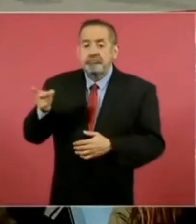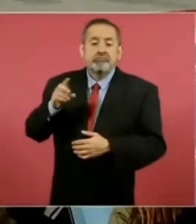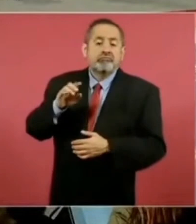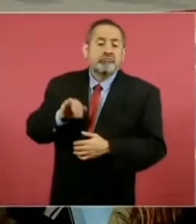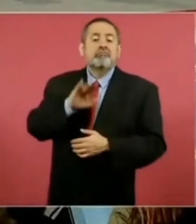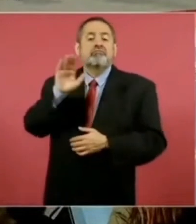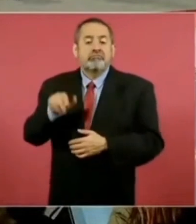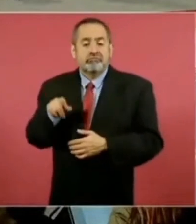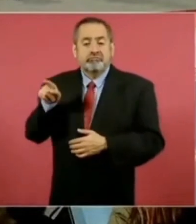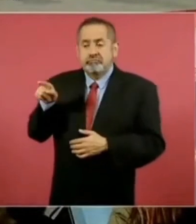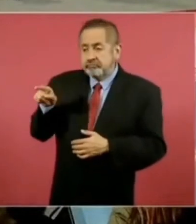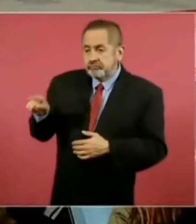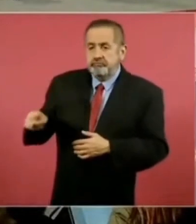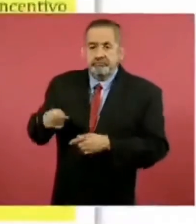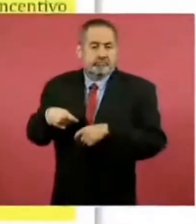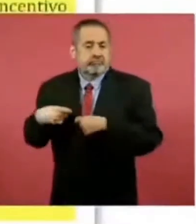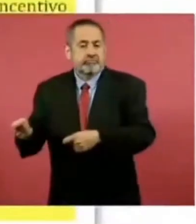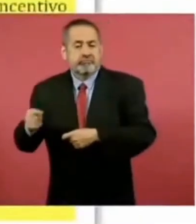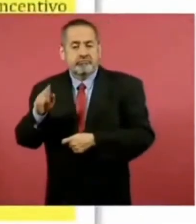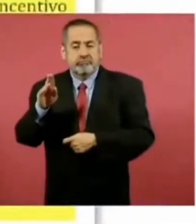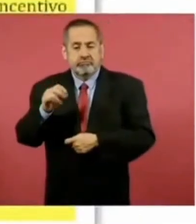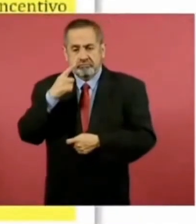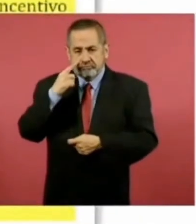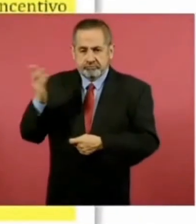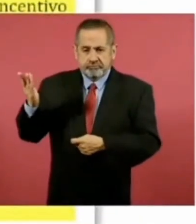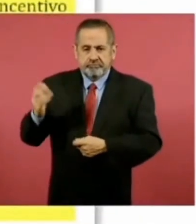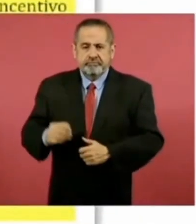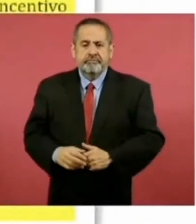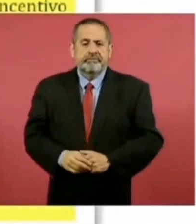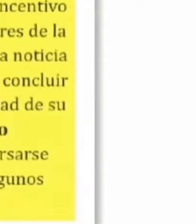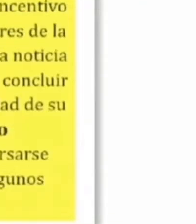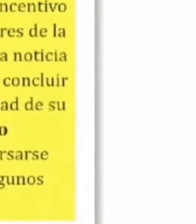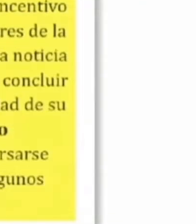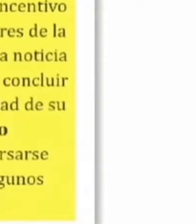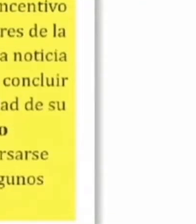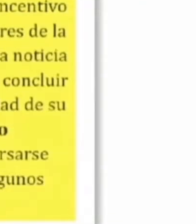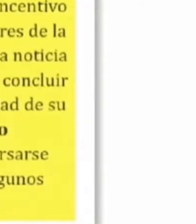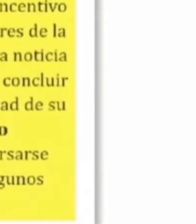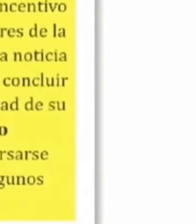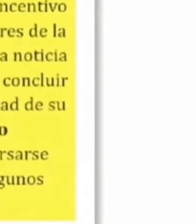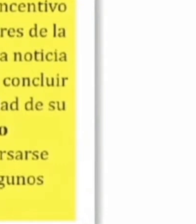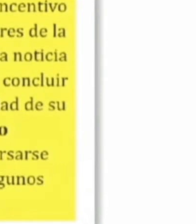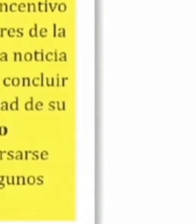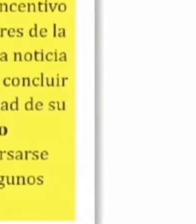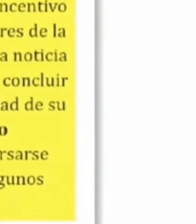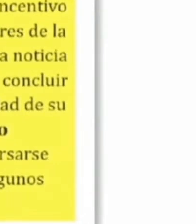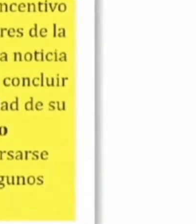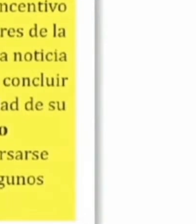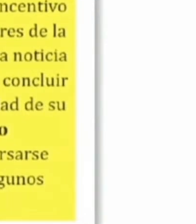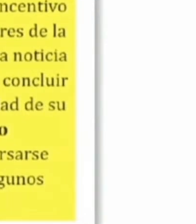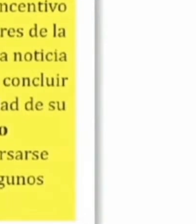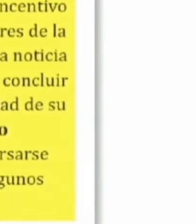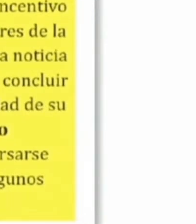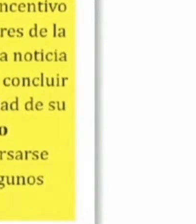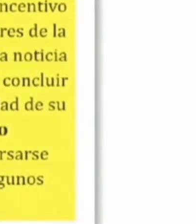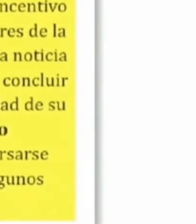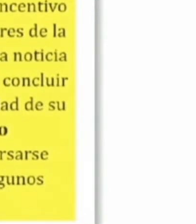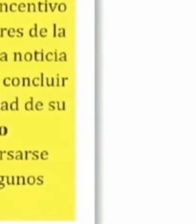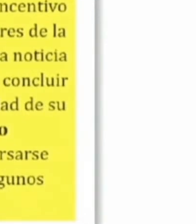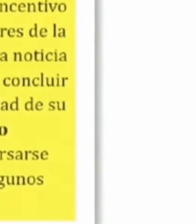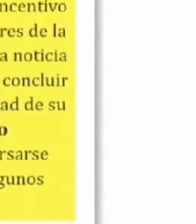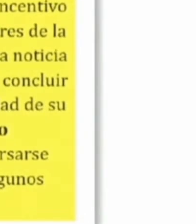un bono a sus afiliados por un monto de 5 mil pesos, lo cual es falso. La intención